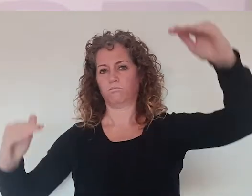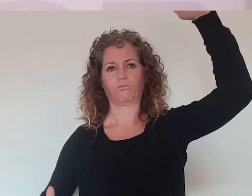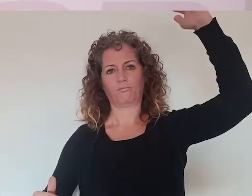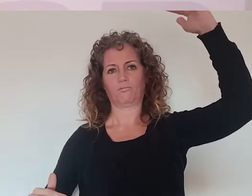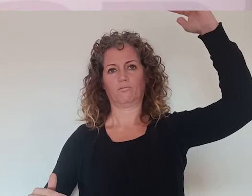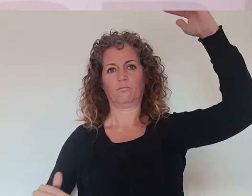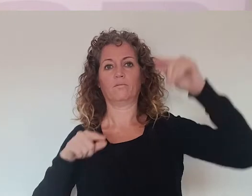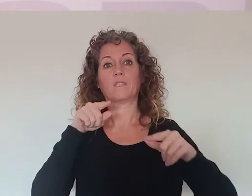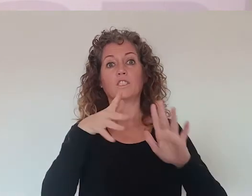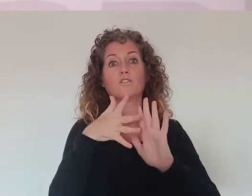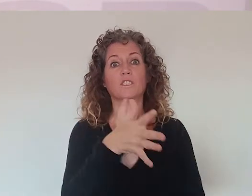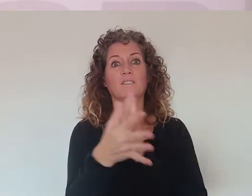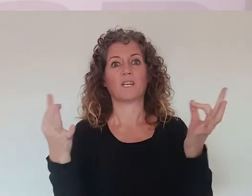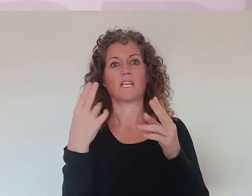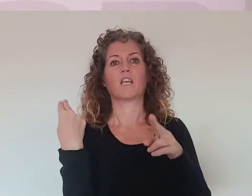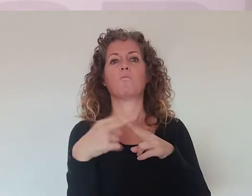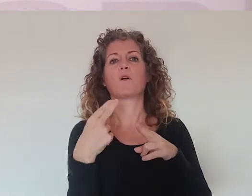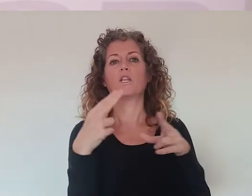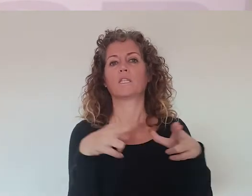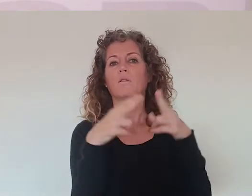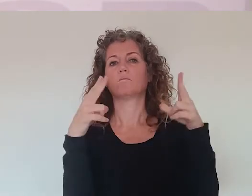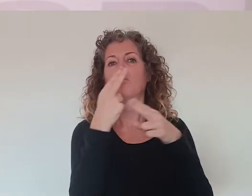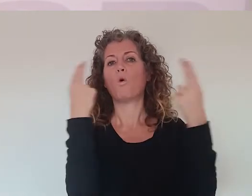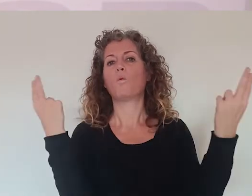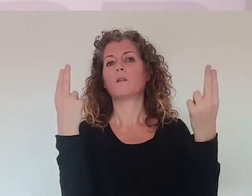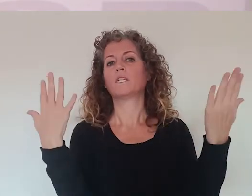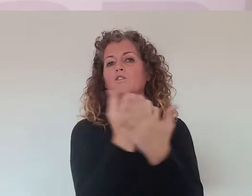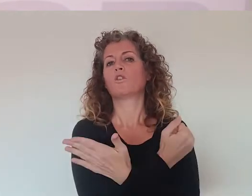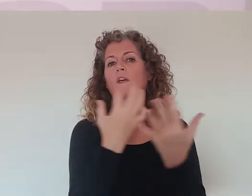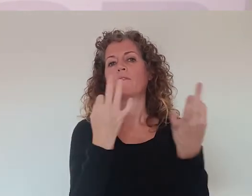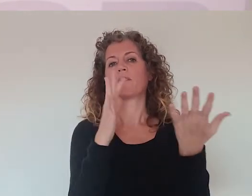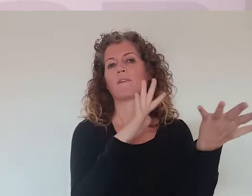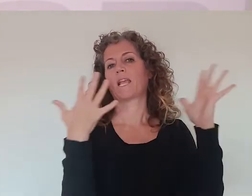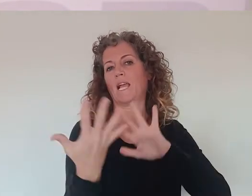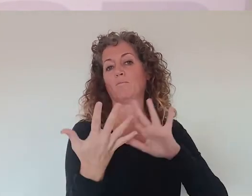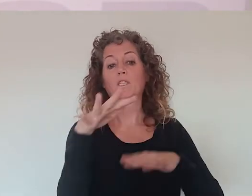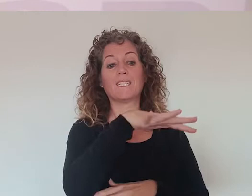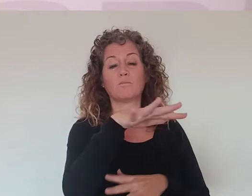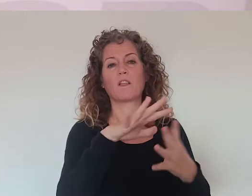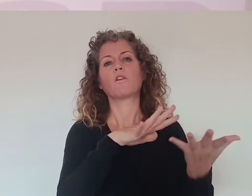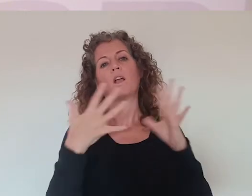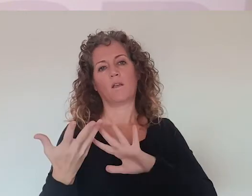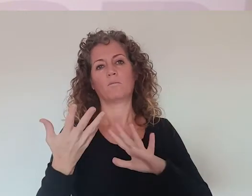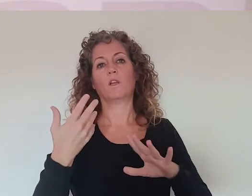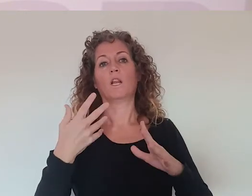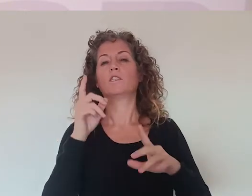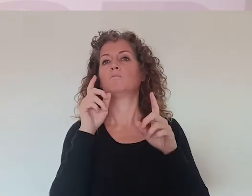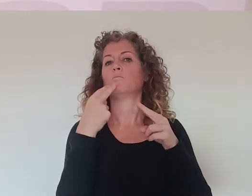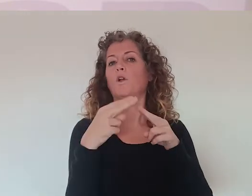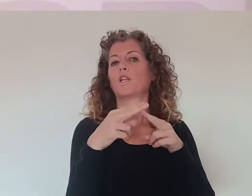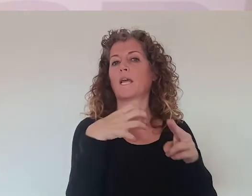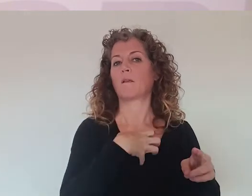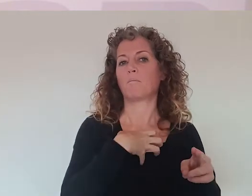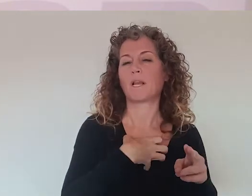idea, ¿no? Y eso significa que tienen que cambiar todas las políticas públicas y todos los espacios. Tendrán que cambiar las políticas de empleo, las